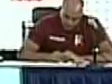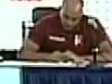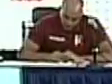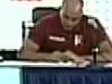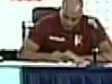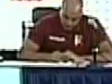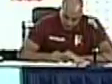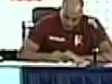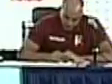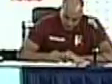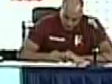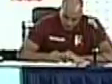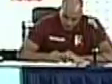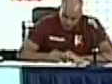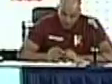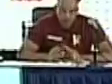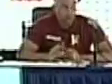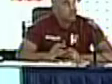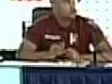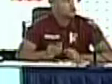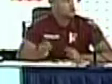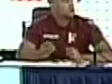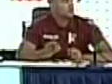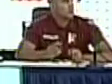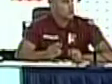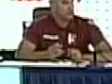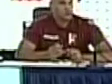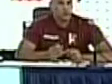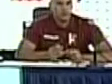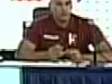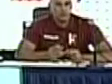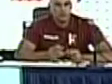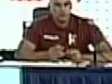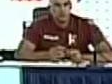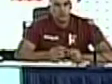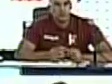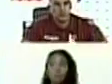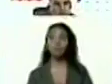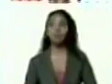¡Felicidades y bendiciones para todo el pueblo de Venezuela!